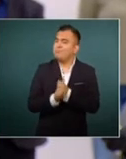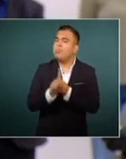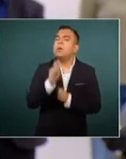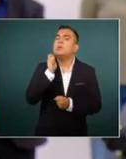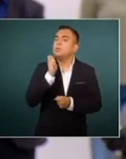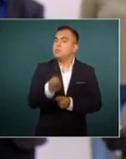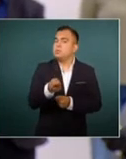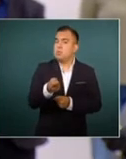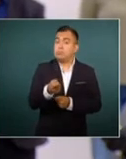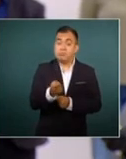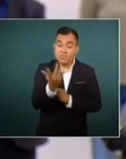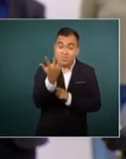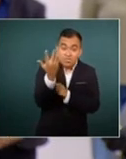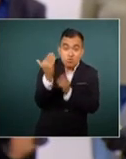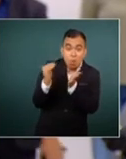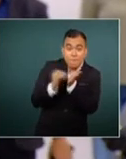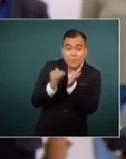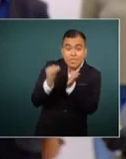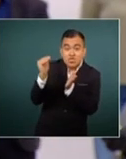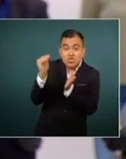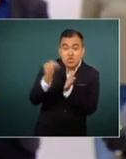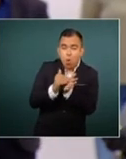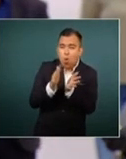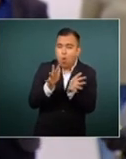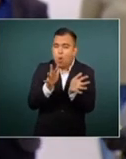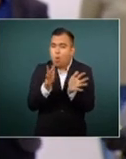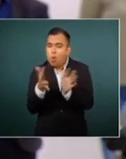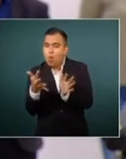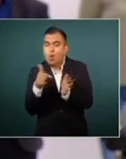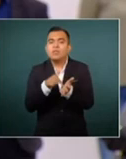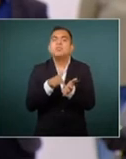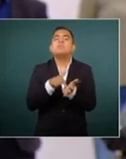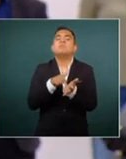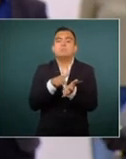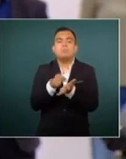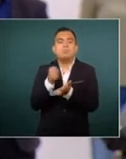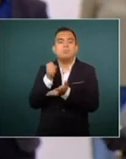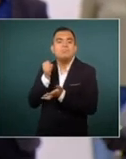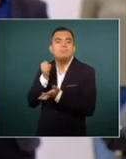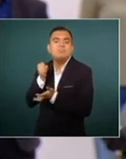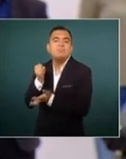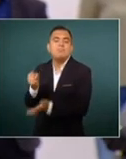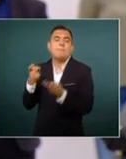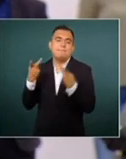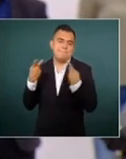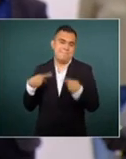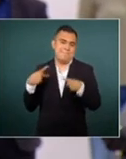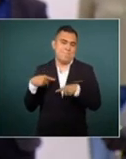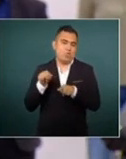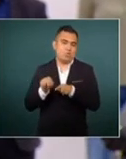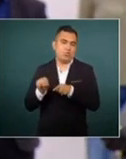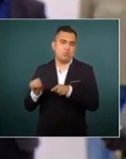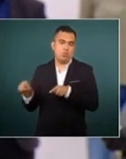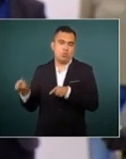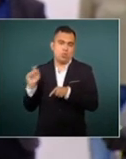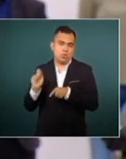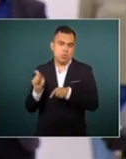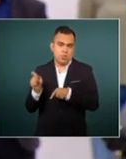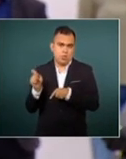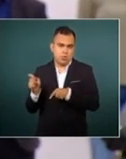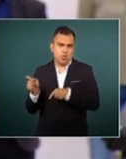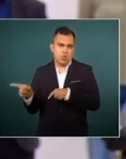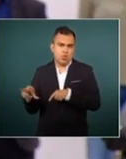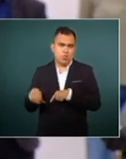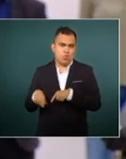5 millones aproximadamente fueron destinados a personajes que lo comparan al gobernador